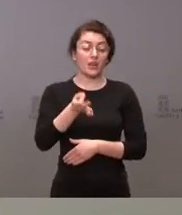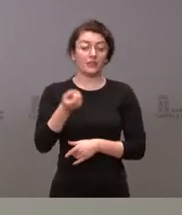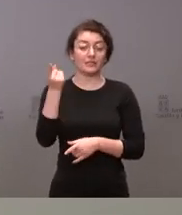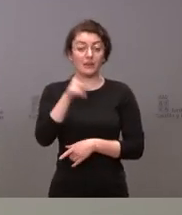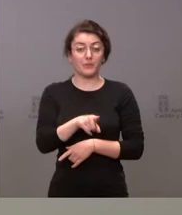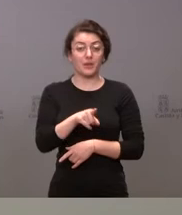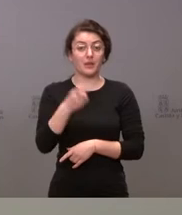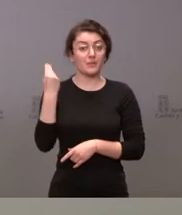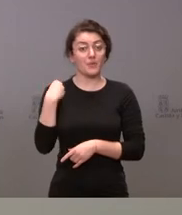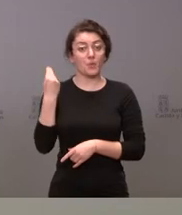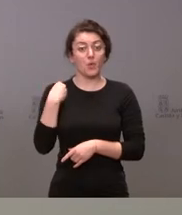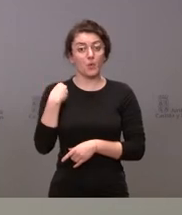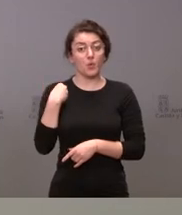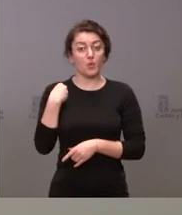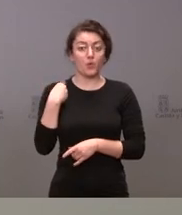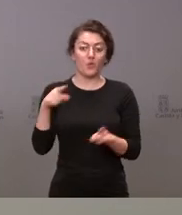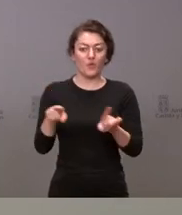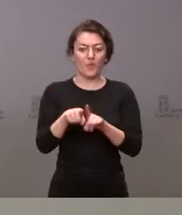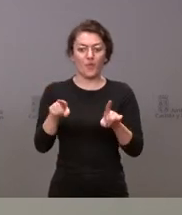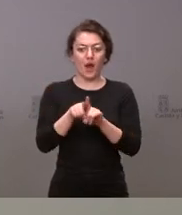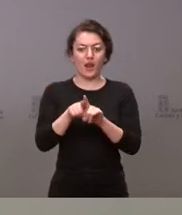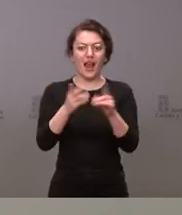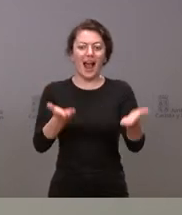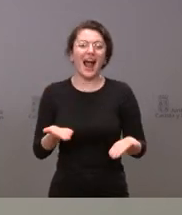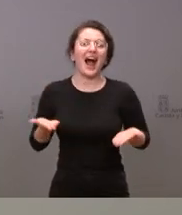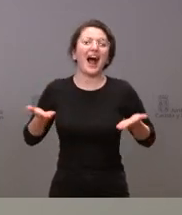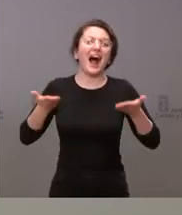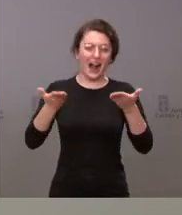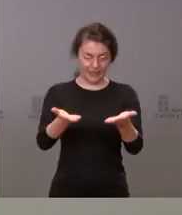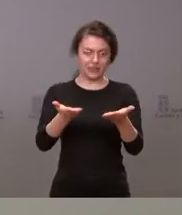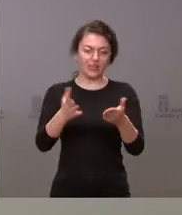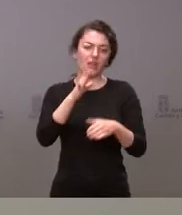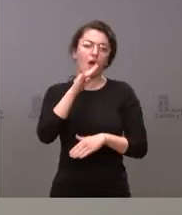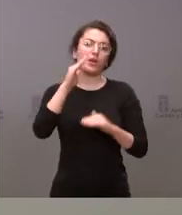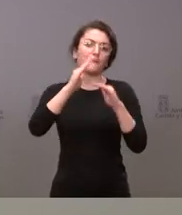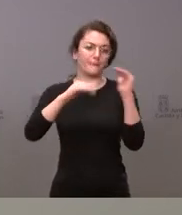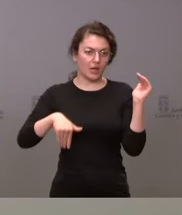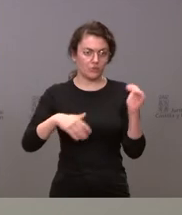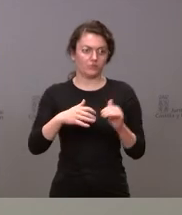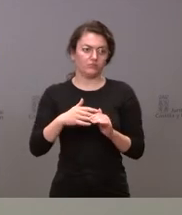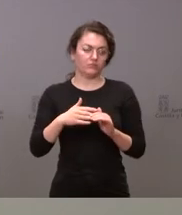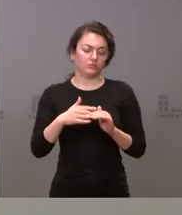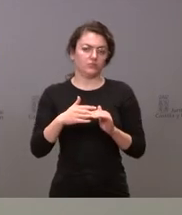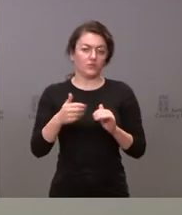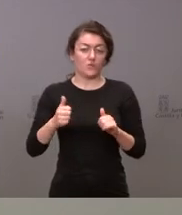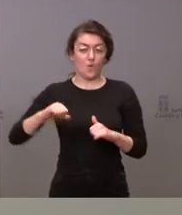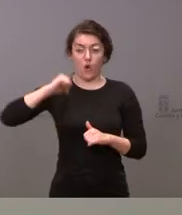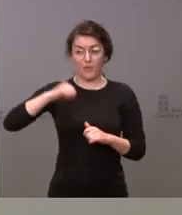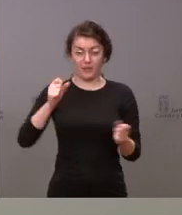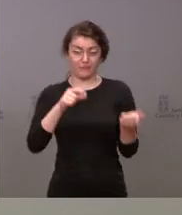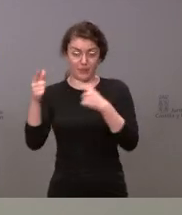número de necesidades asistenciales, fundamentalmente en los hospitales, pero esta disminución